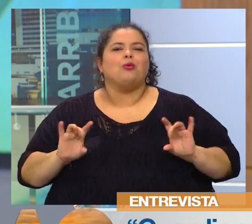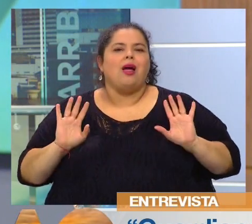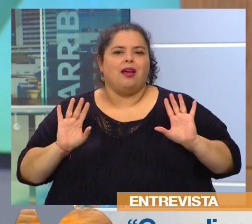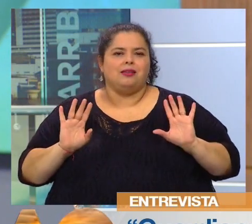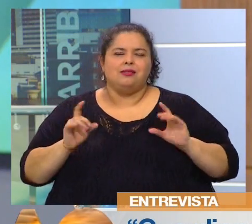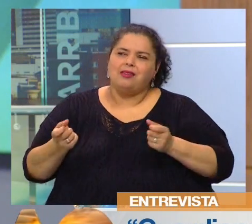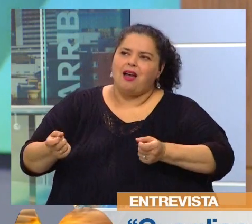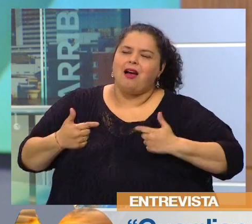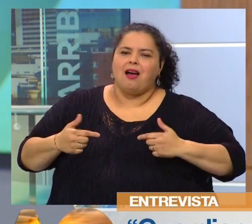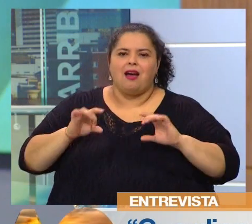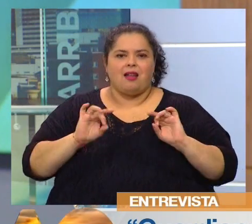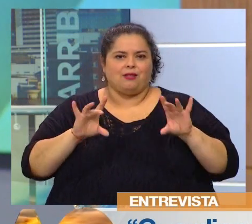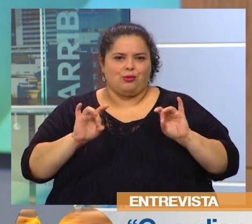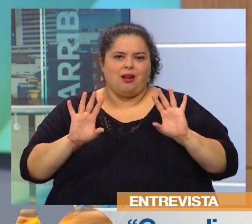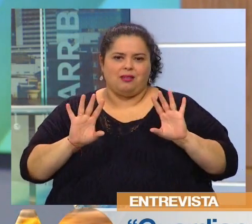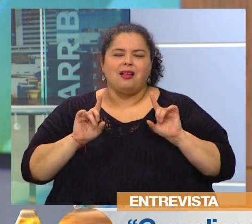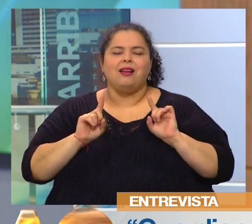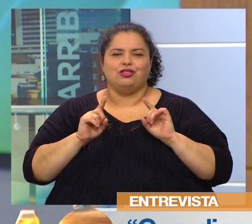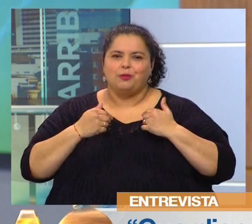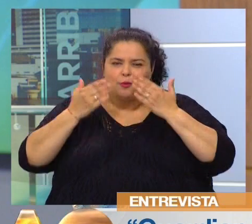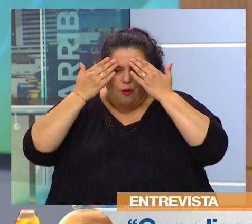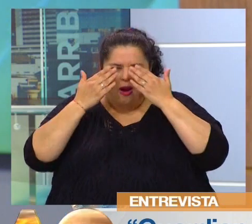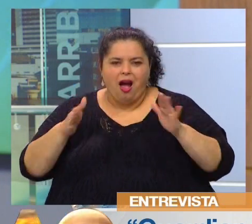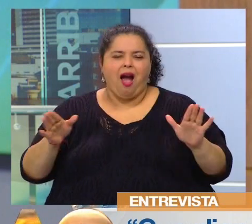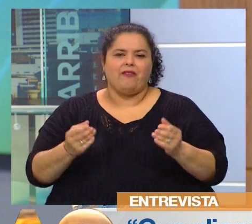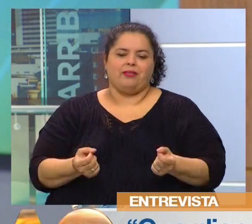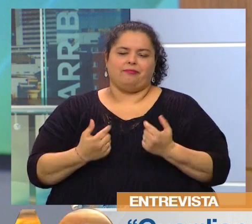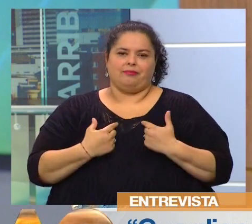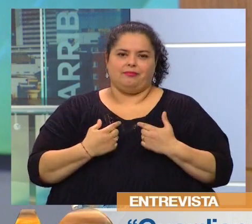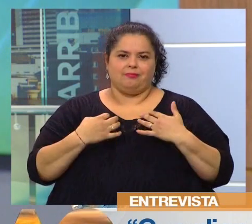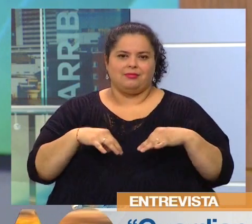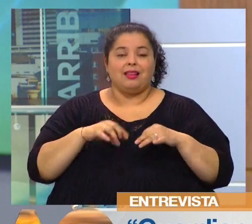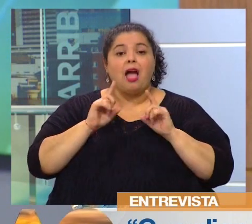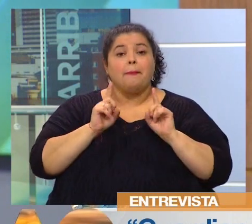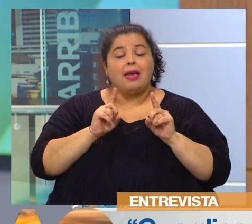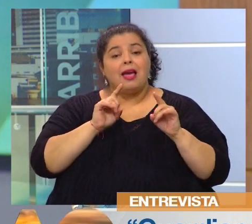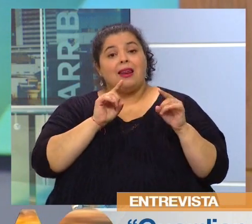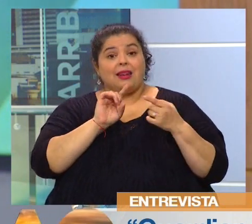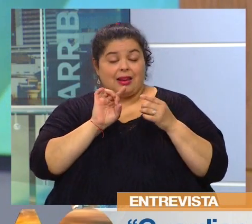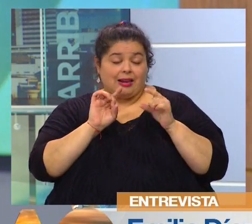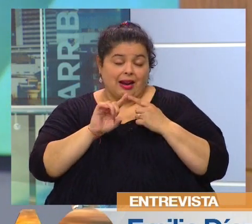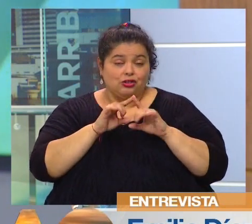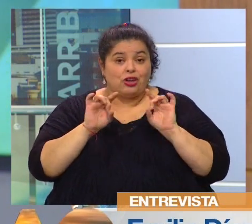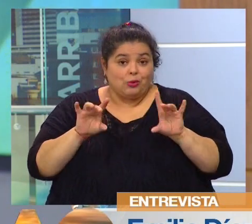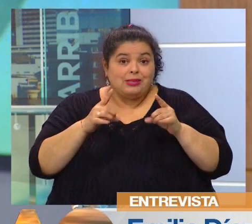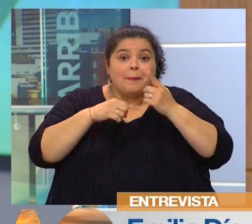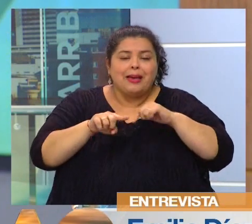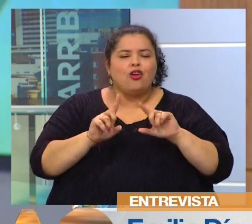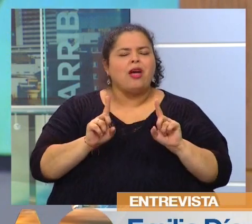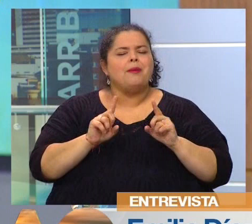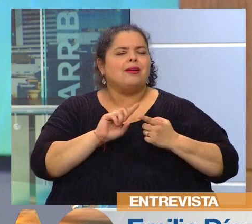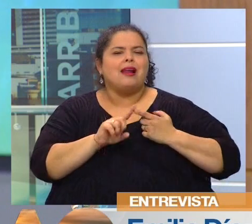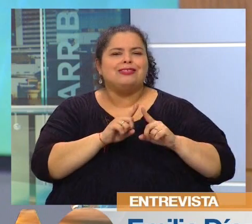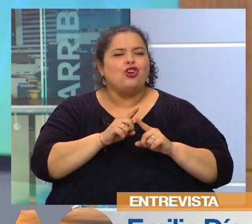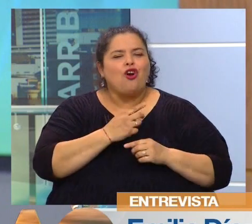cuidarla de una relación extractivista con la naturaleza, pero también los vínculos humanos, ¿no? Esto de, ¿qué te puedo